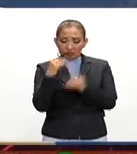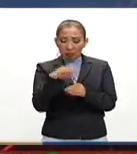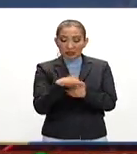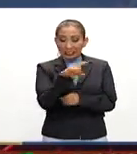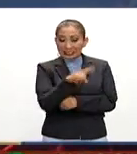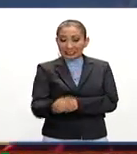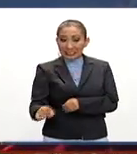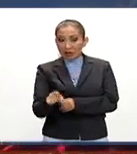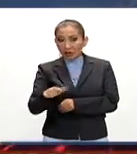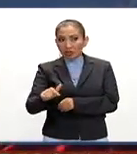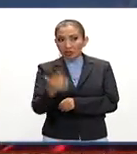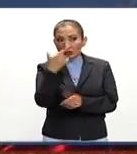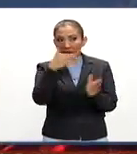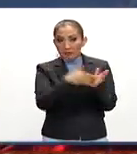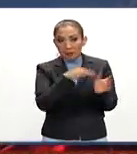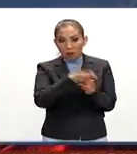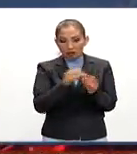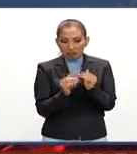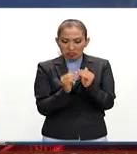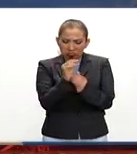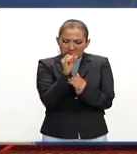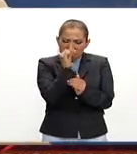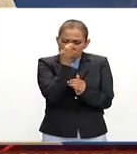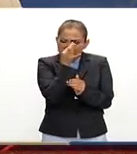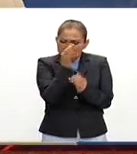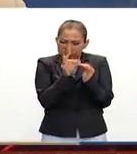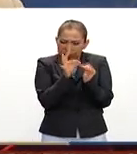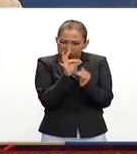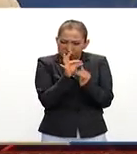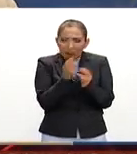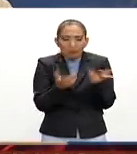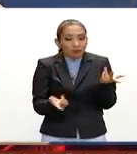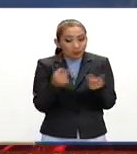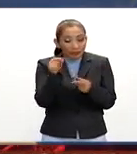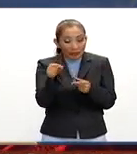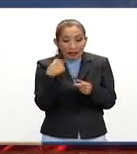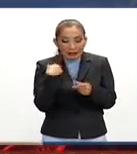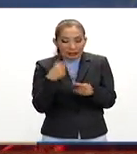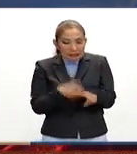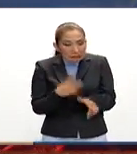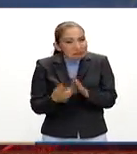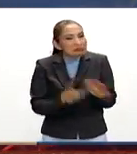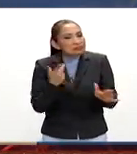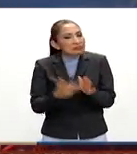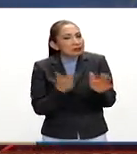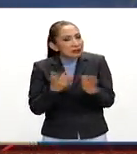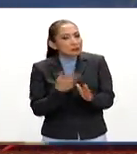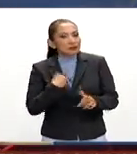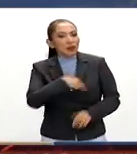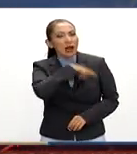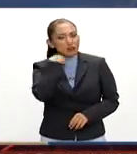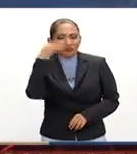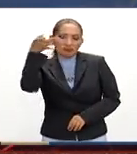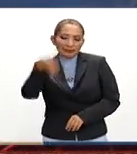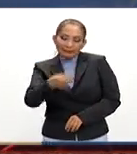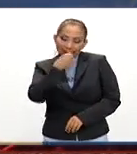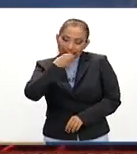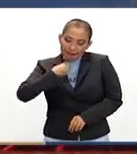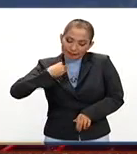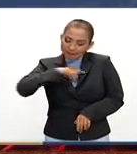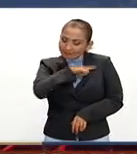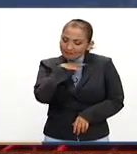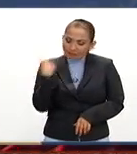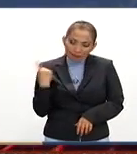de 112 mil votos. Básicamente, la constante ha sido que los perdedores aceptan su derrota.